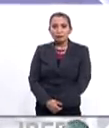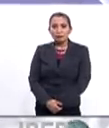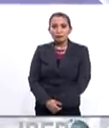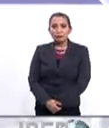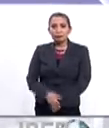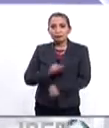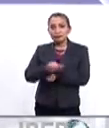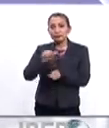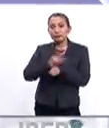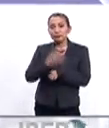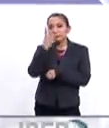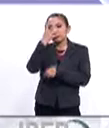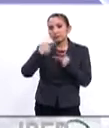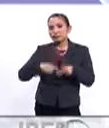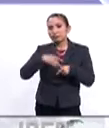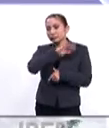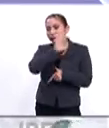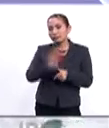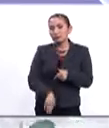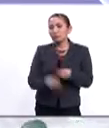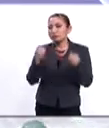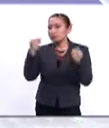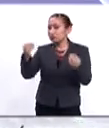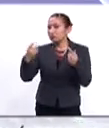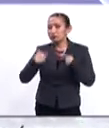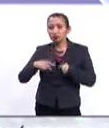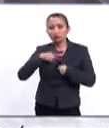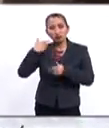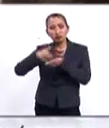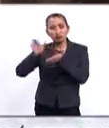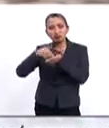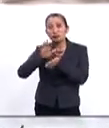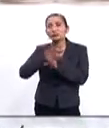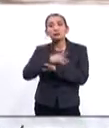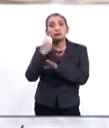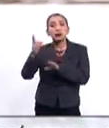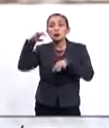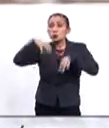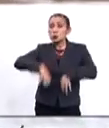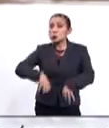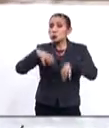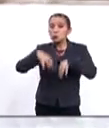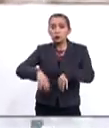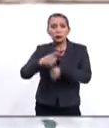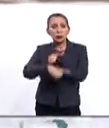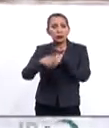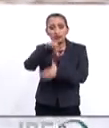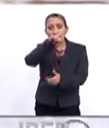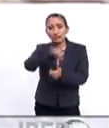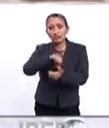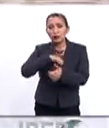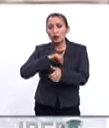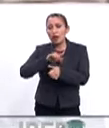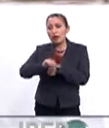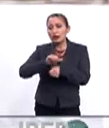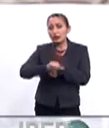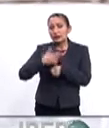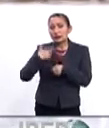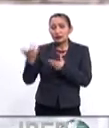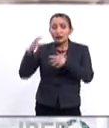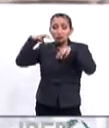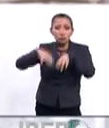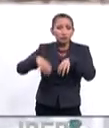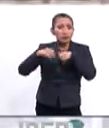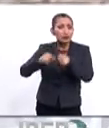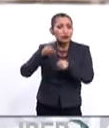En Argentina, cuatro personas han muerto y miles han sido desalojadas a causa de las intensas lluvias que afectan el centro del país. Las fuertes